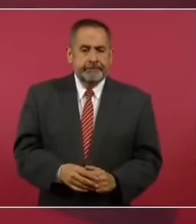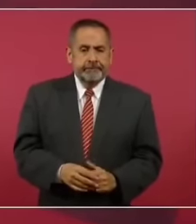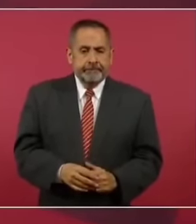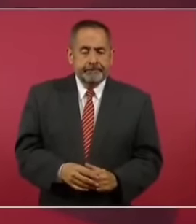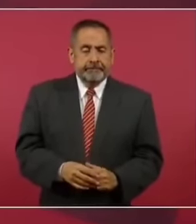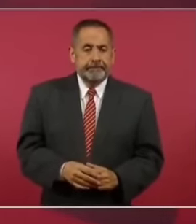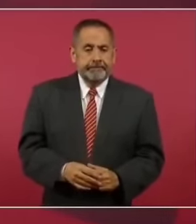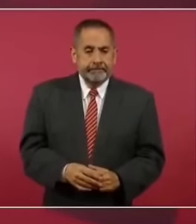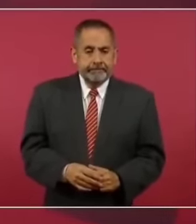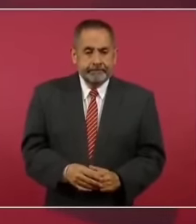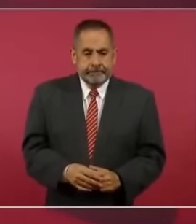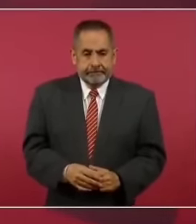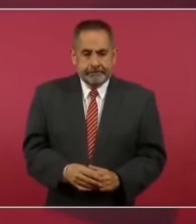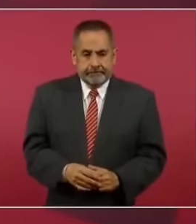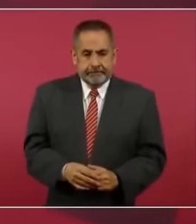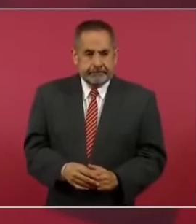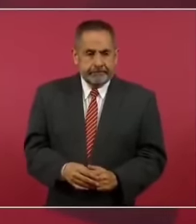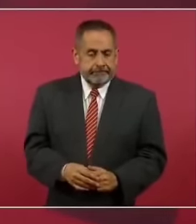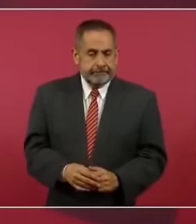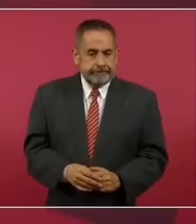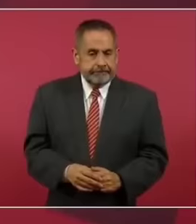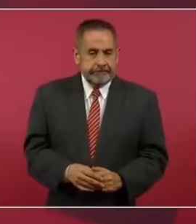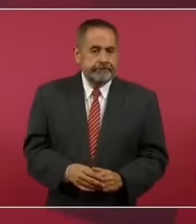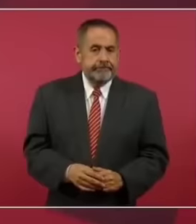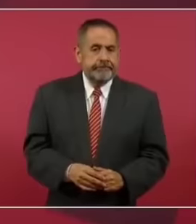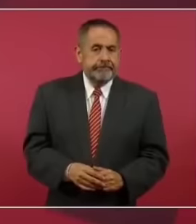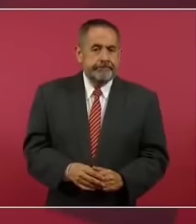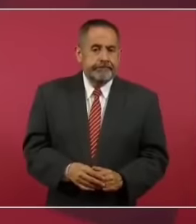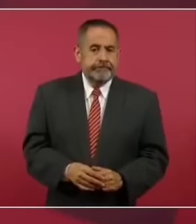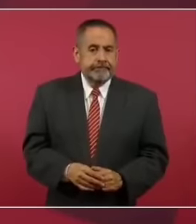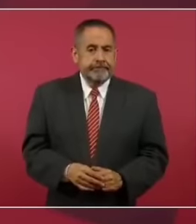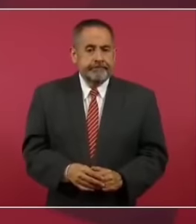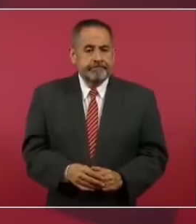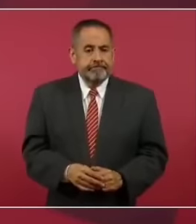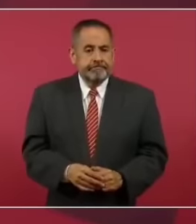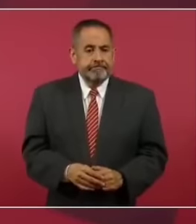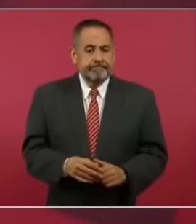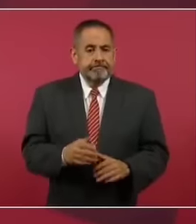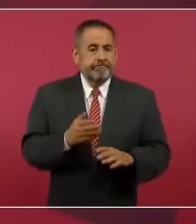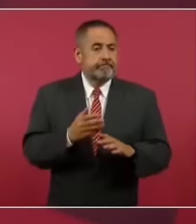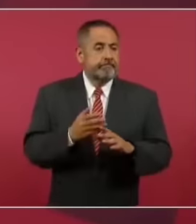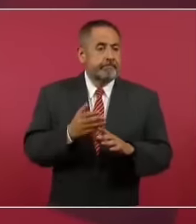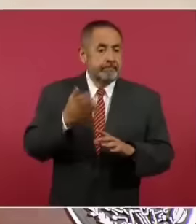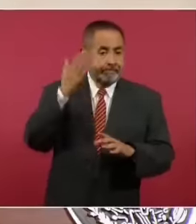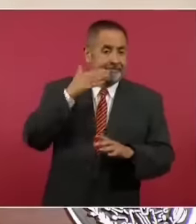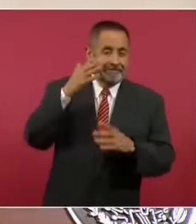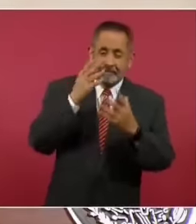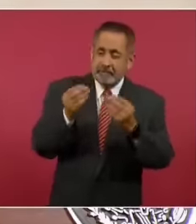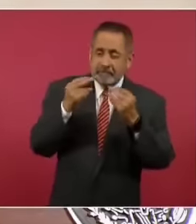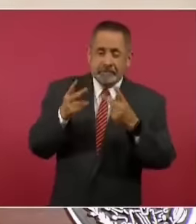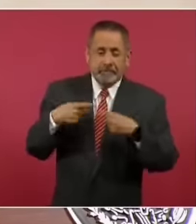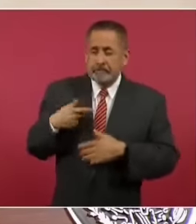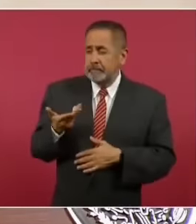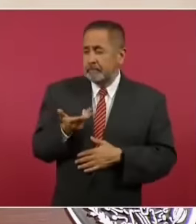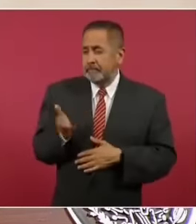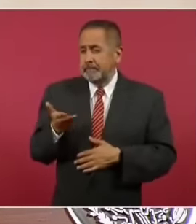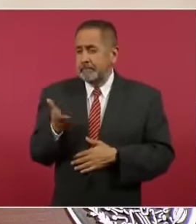un desempleo tan bajo en México como ahora.